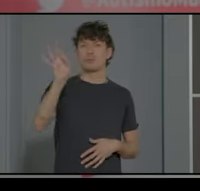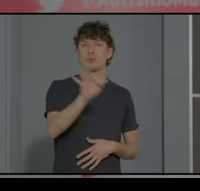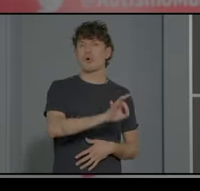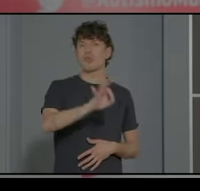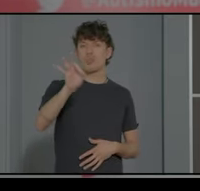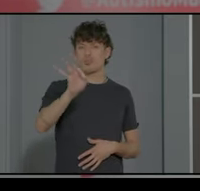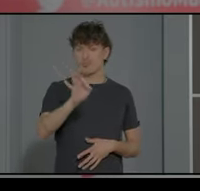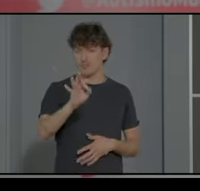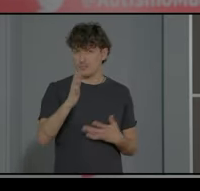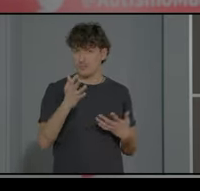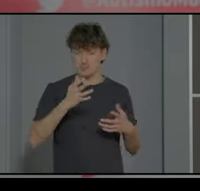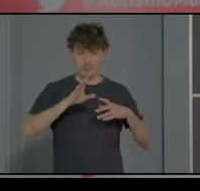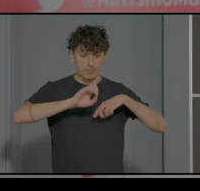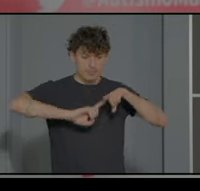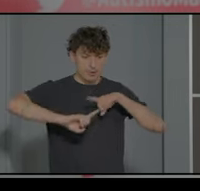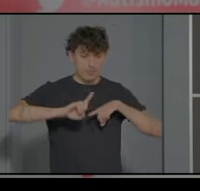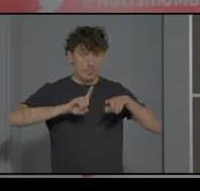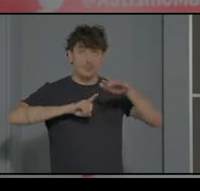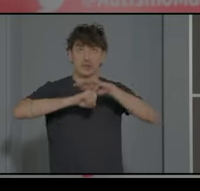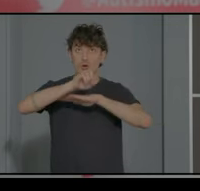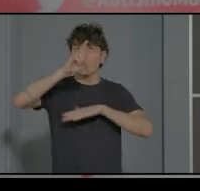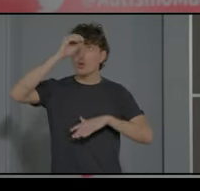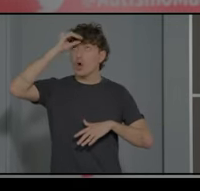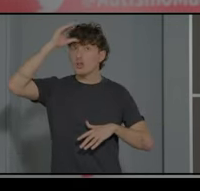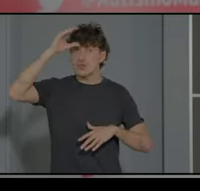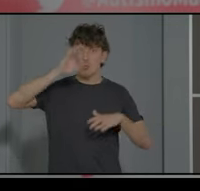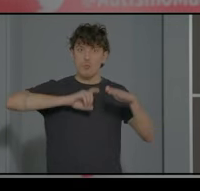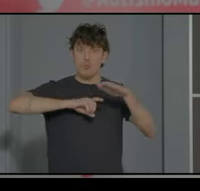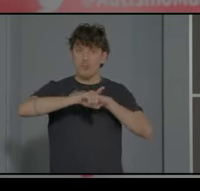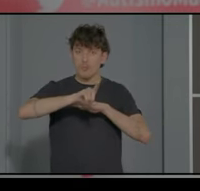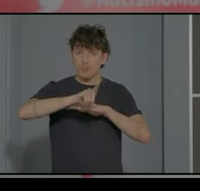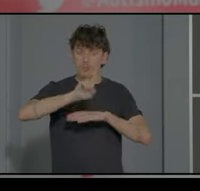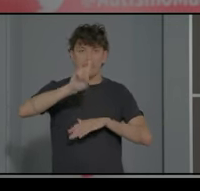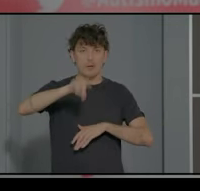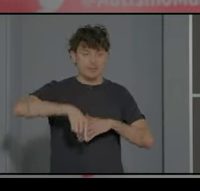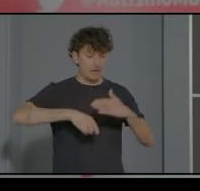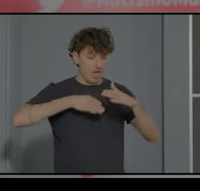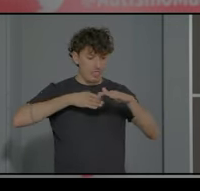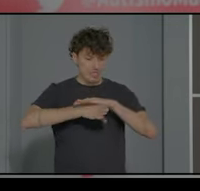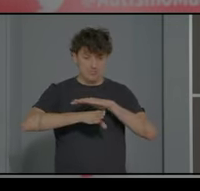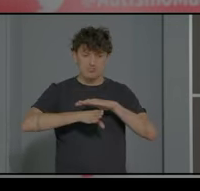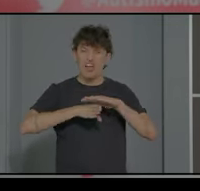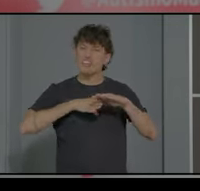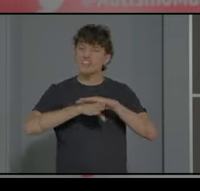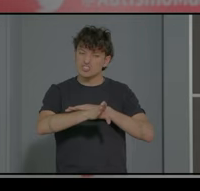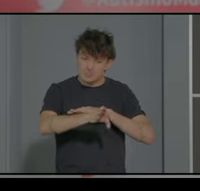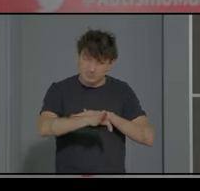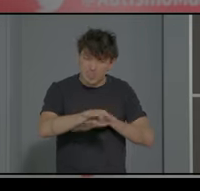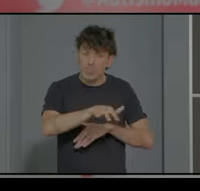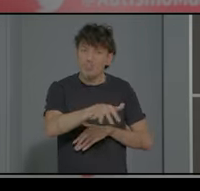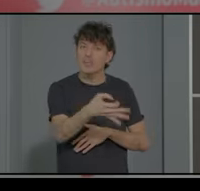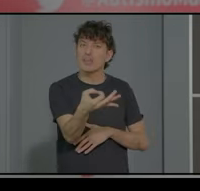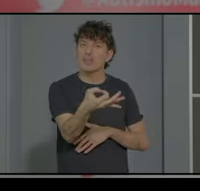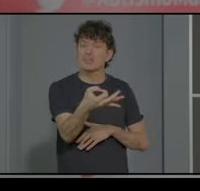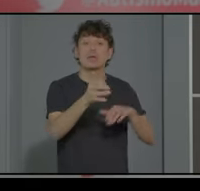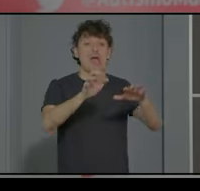problemas a nivel de desarrollo cognitivo y de acceso ¿acceso a qué? acceso al